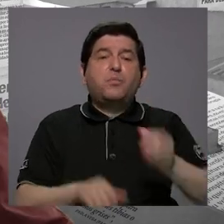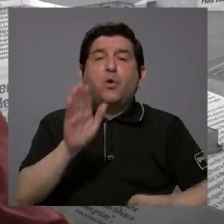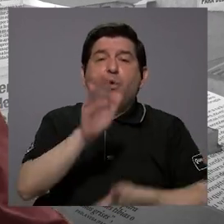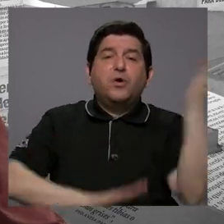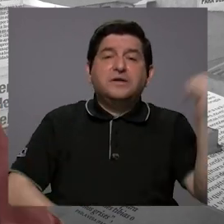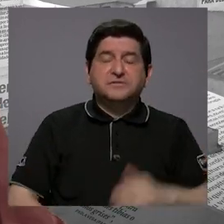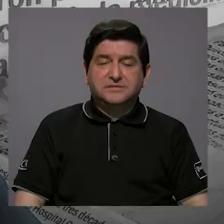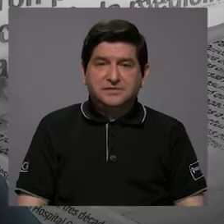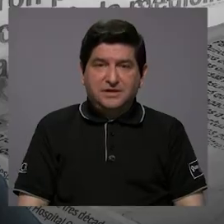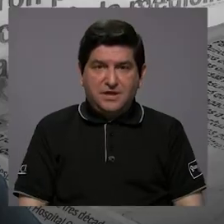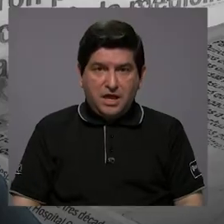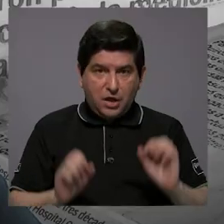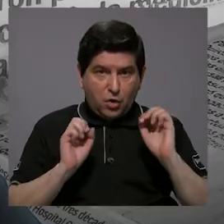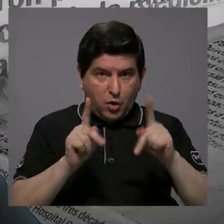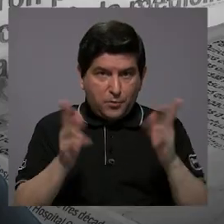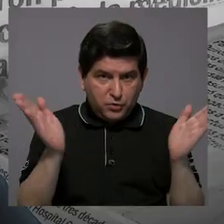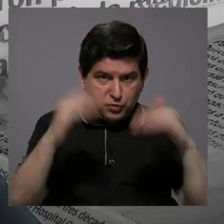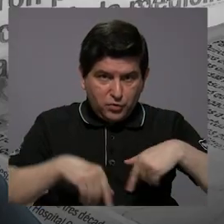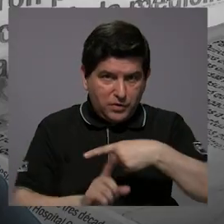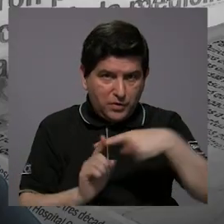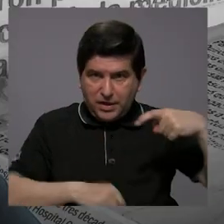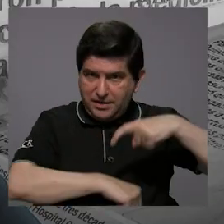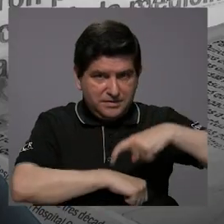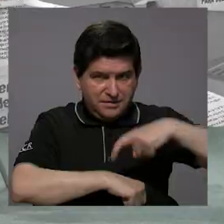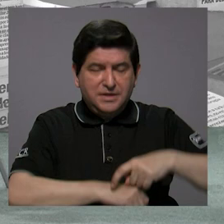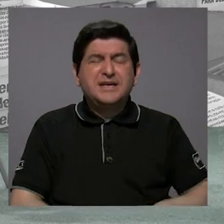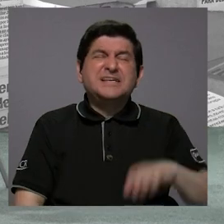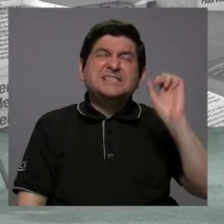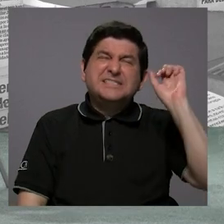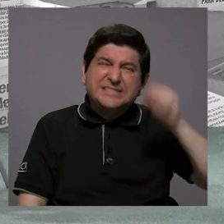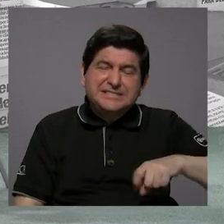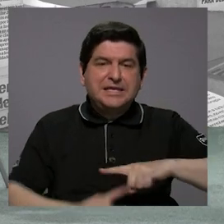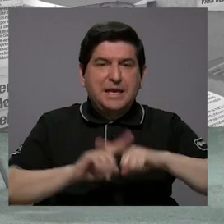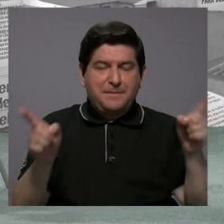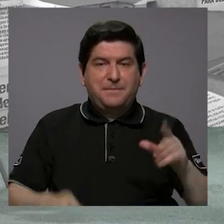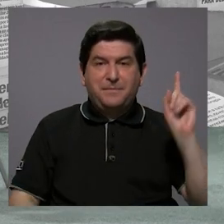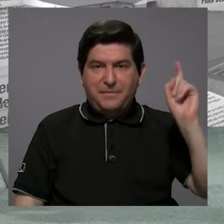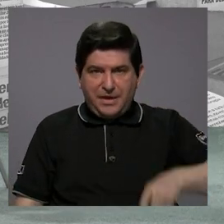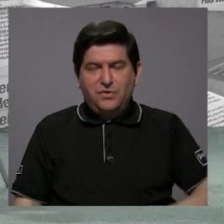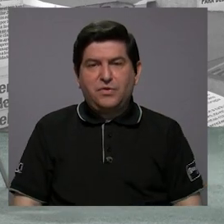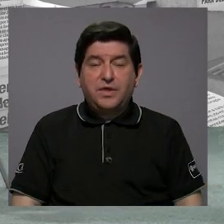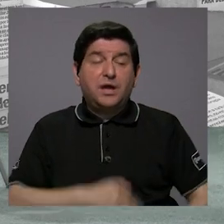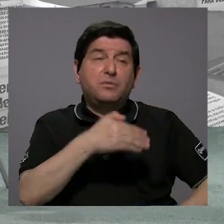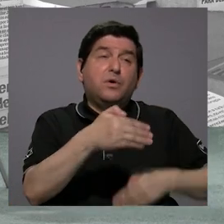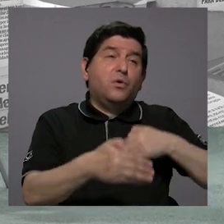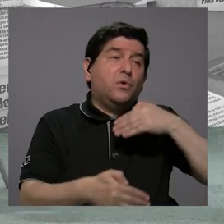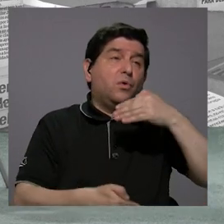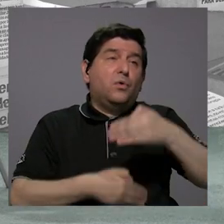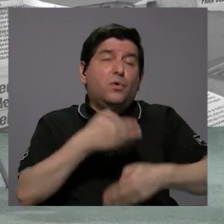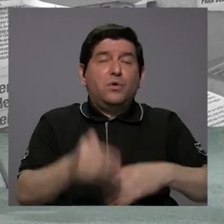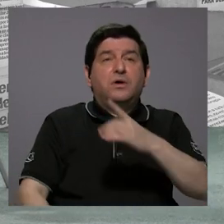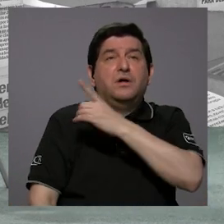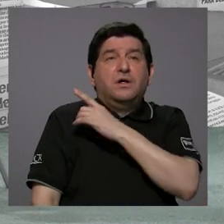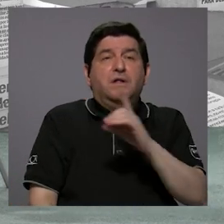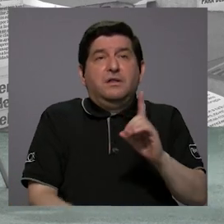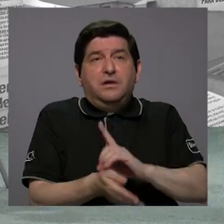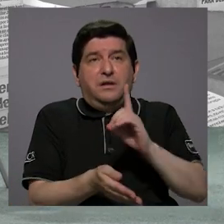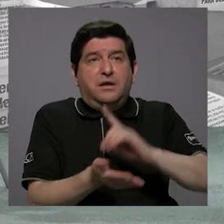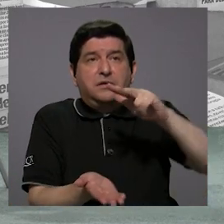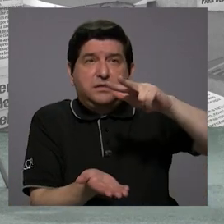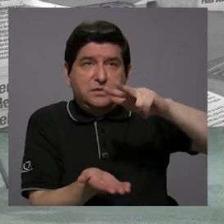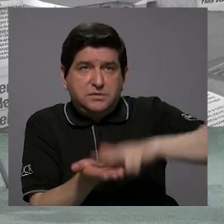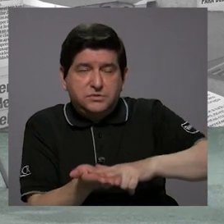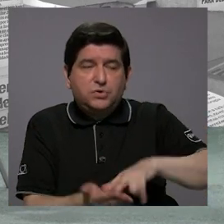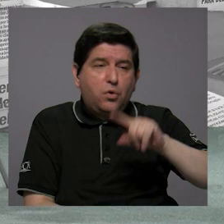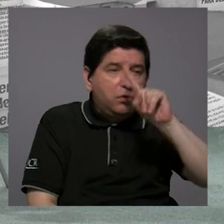va. O sea, en este momento no hay posibilidad de medios tiempos. Sí hay posibilidad, pero tiene que pasar por una burocracia, por la dirección médica, tienen que